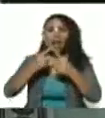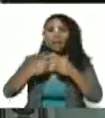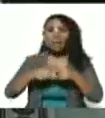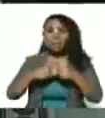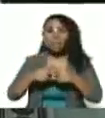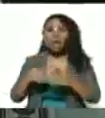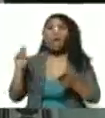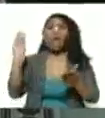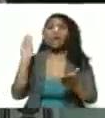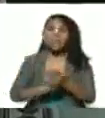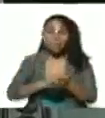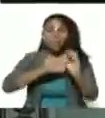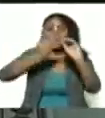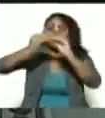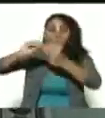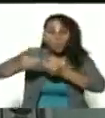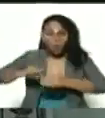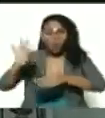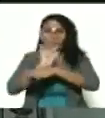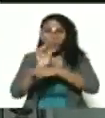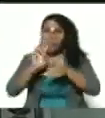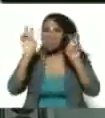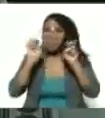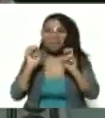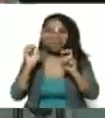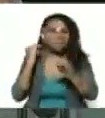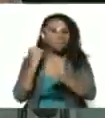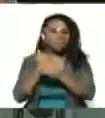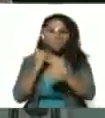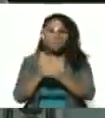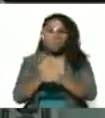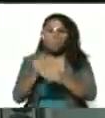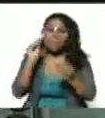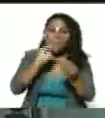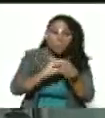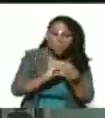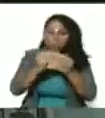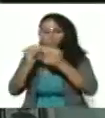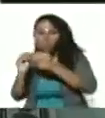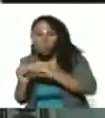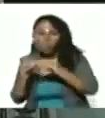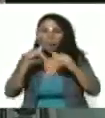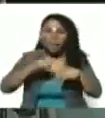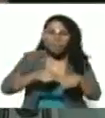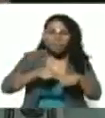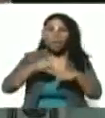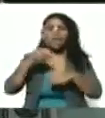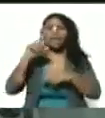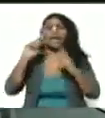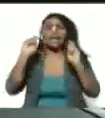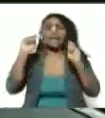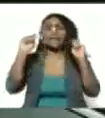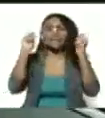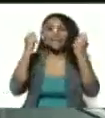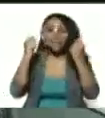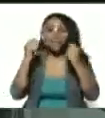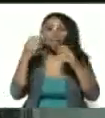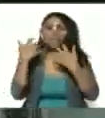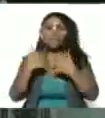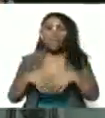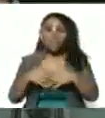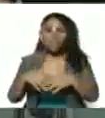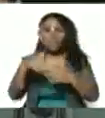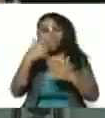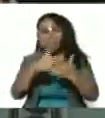vez a funcionar como nuevas están como nuevas producimos piezas aquí mismo en Venezuela en Sidor en las fábricas de fábrica